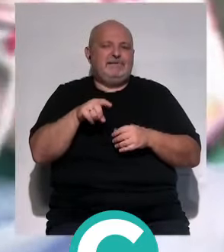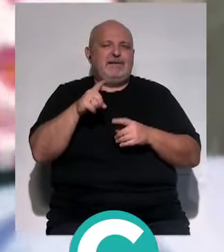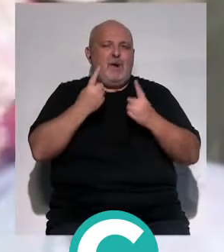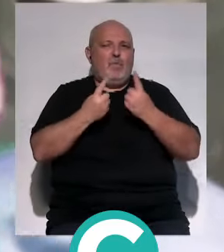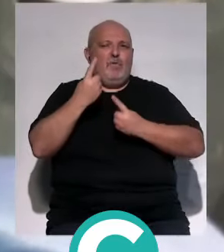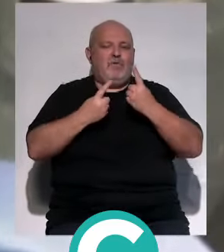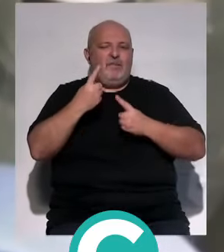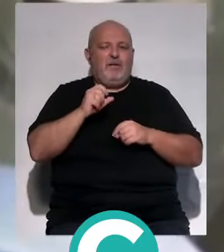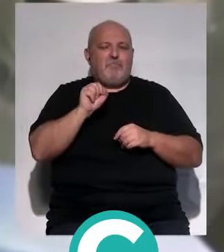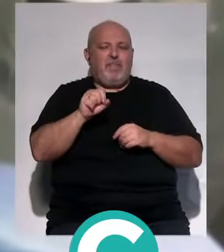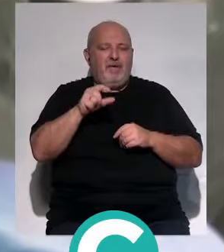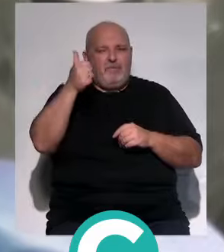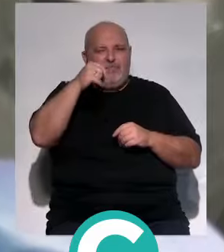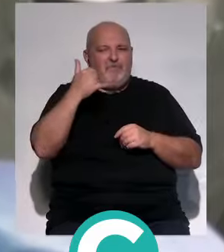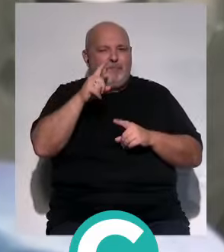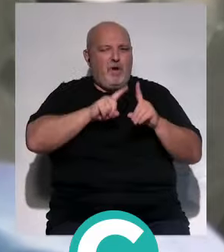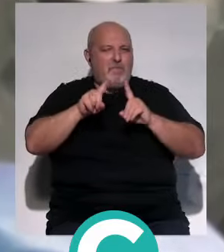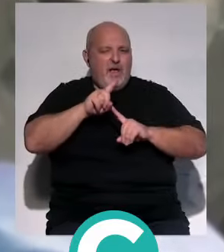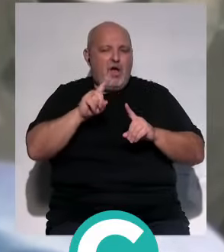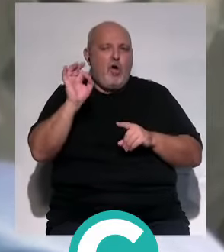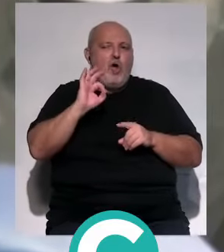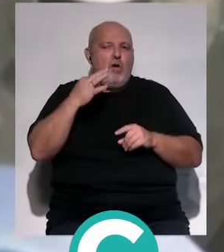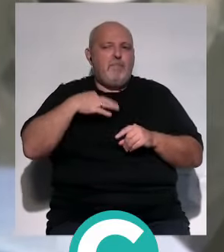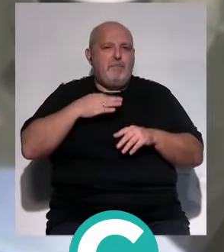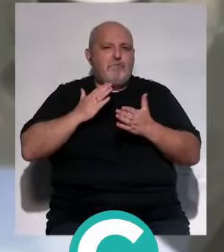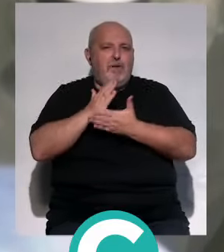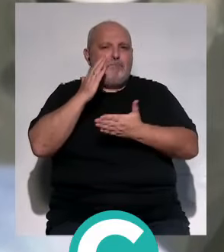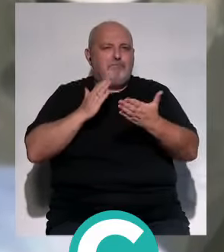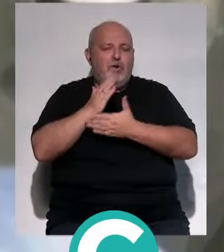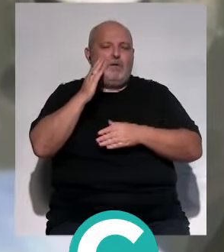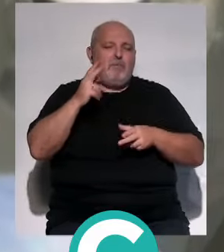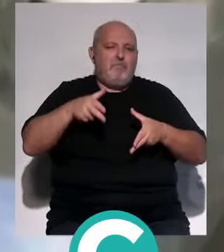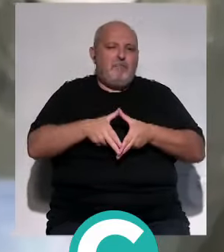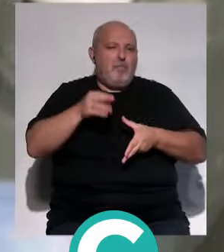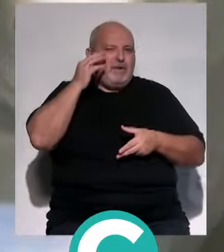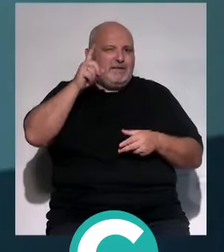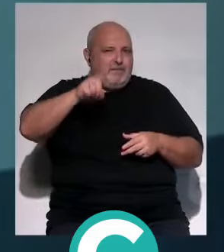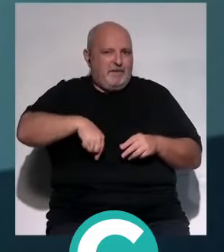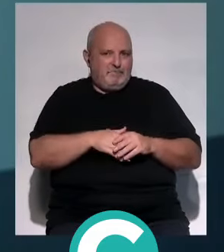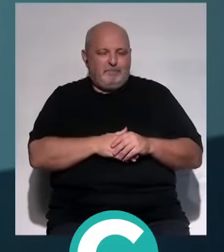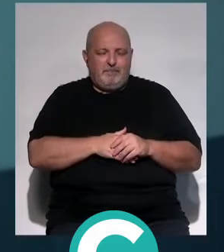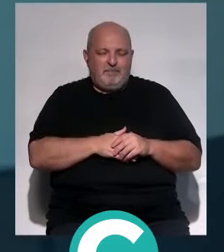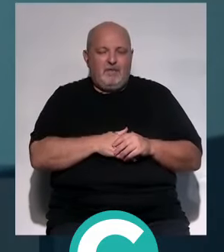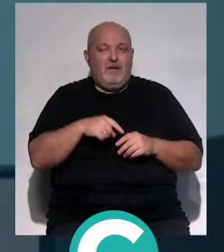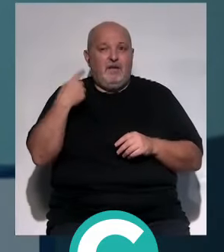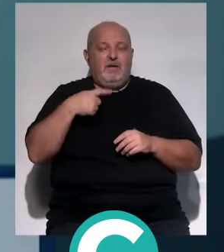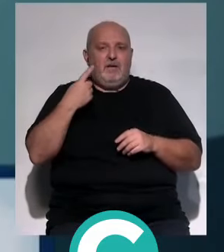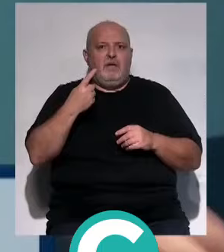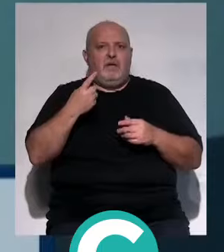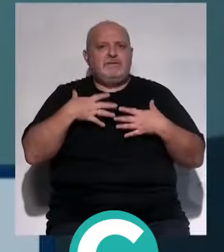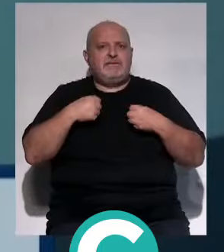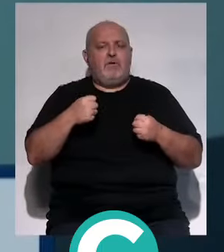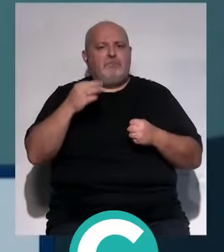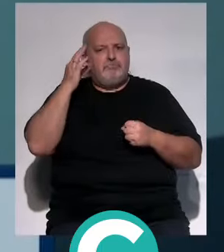problemas de fertilidad en el hombre o incontinencia y suelo pélvico en la mujer. En la fertilidad, nosotros participamos en la salud